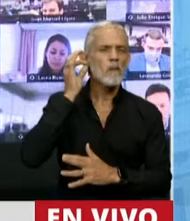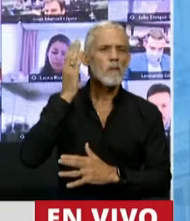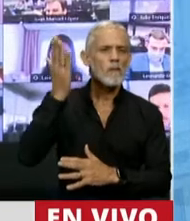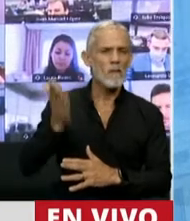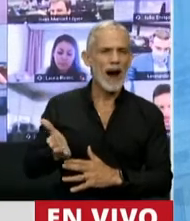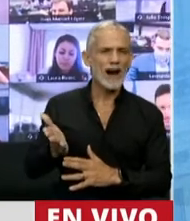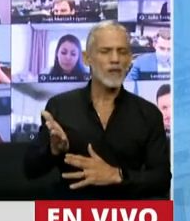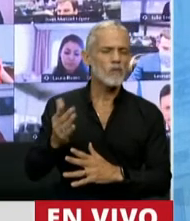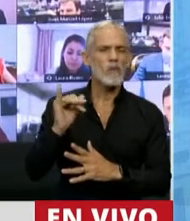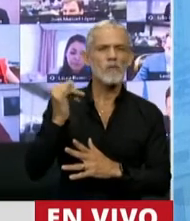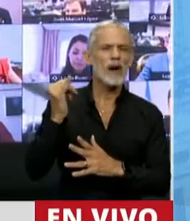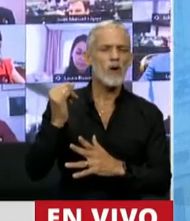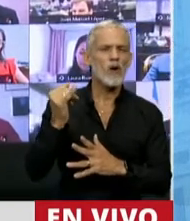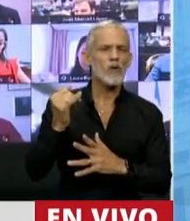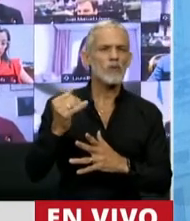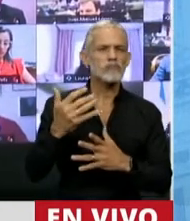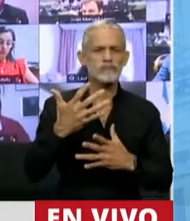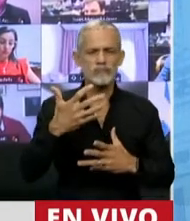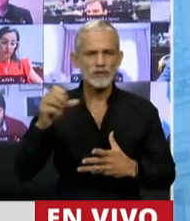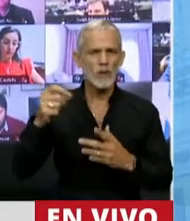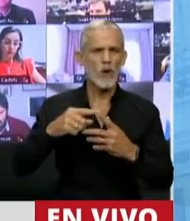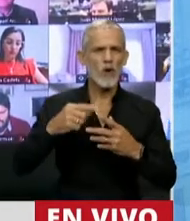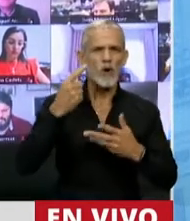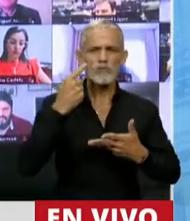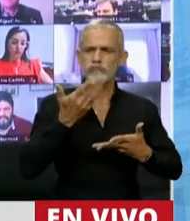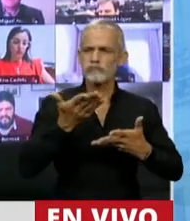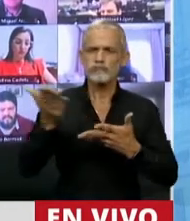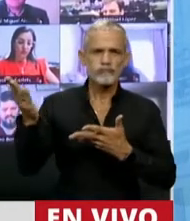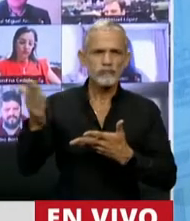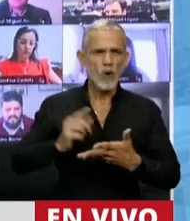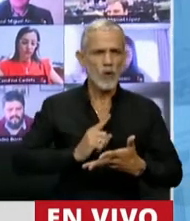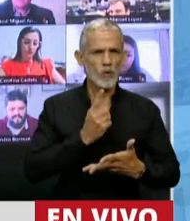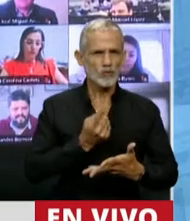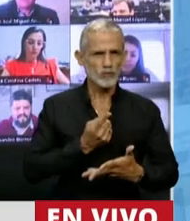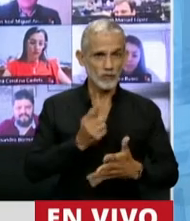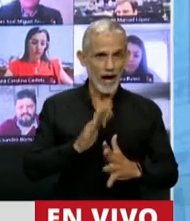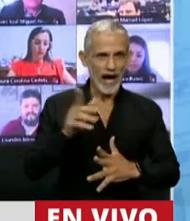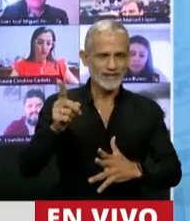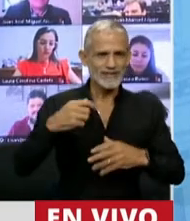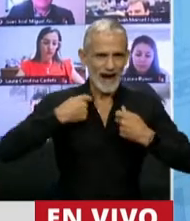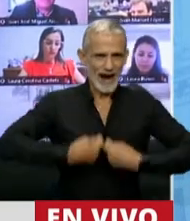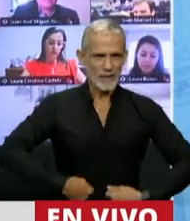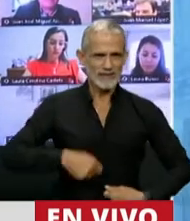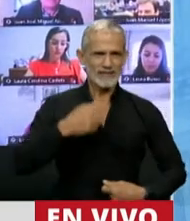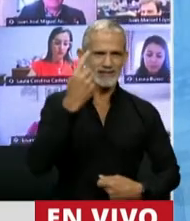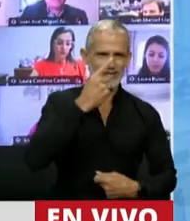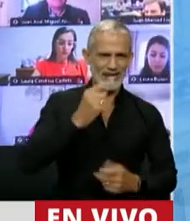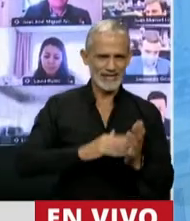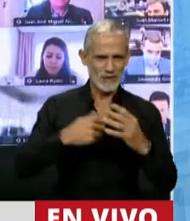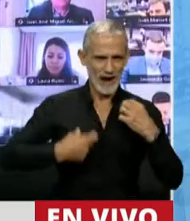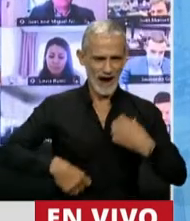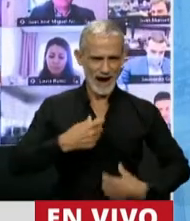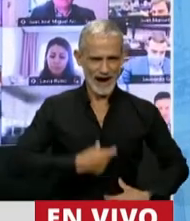llevó, lució y nos puso orgullosos de que lo hiciera la camiseta celeste y blanca.